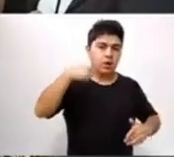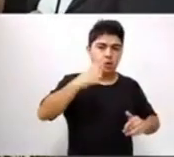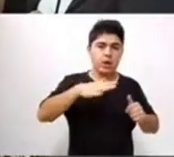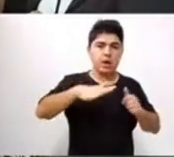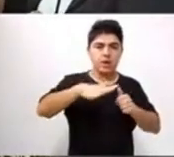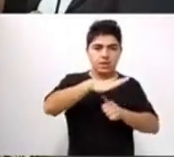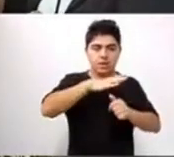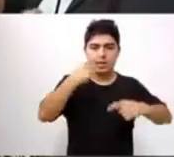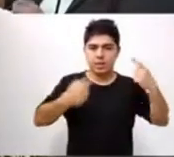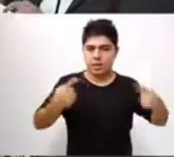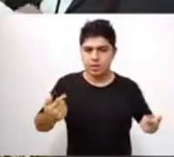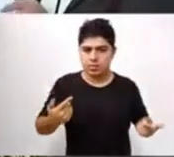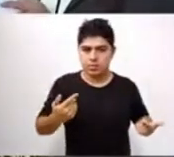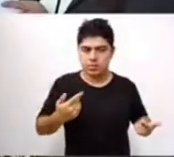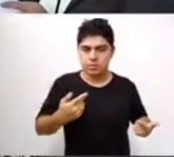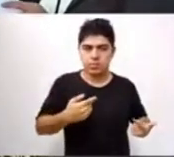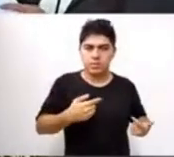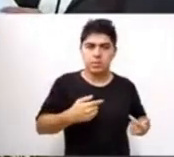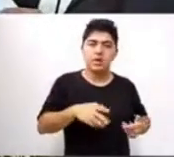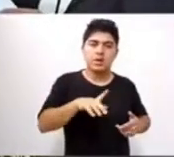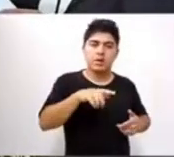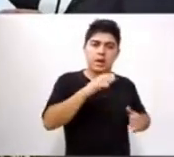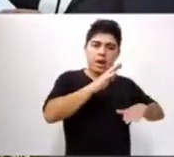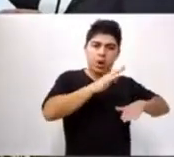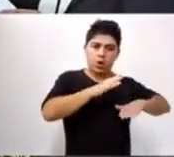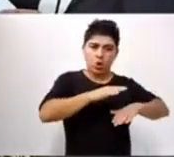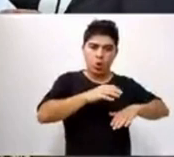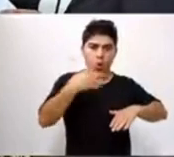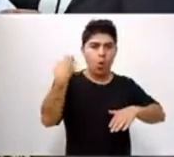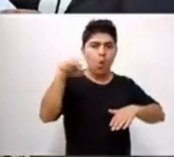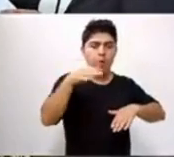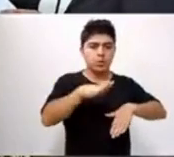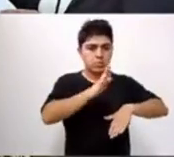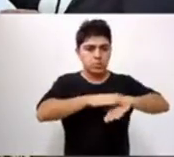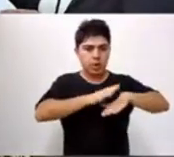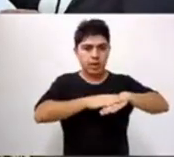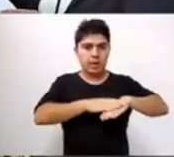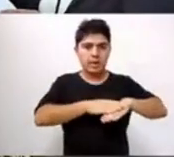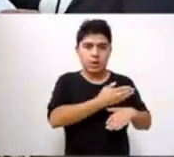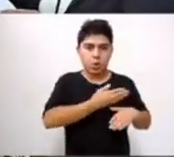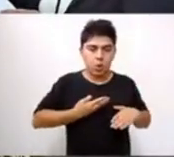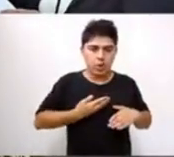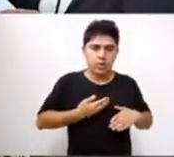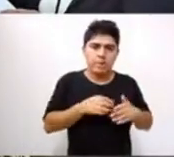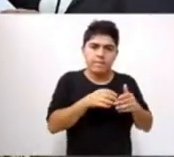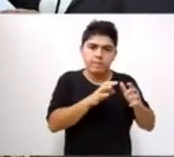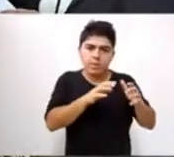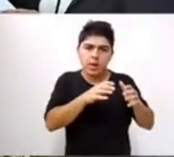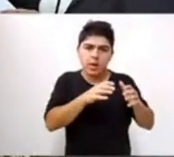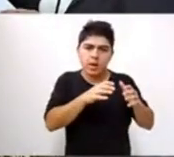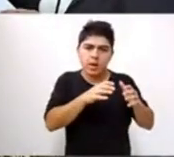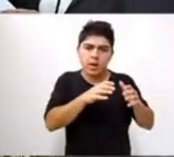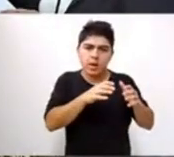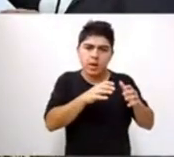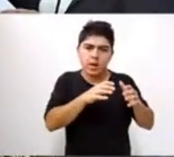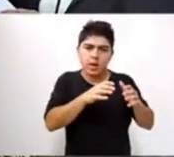Que es obligación y responsabilidad del Estado en todos sus estamentos y poderes formarse en esta perspectiva para evitar